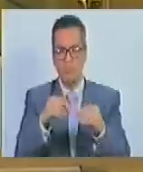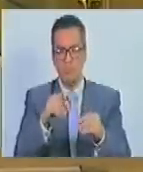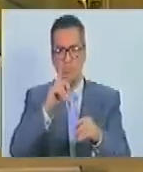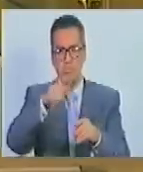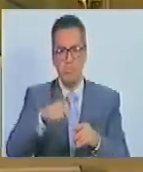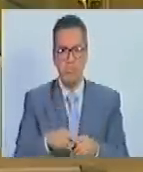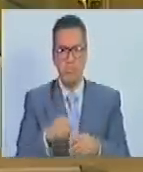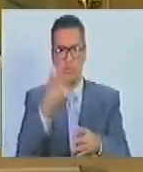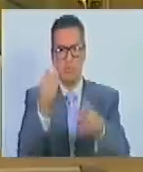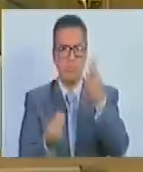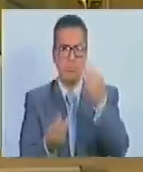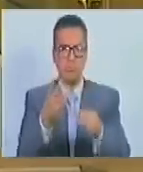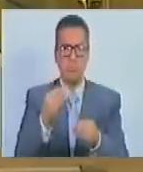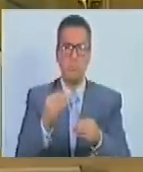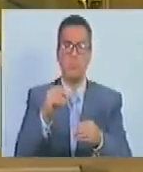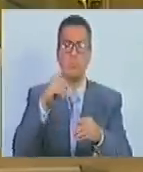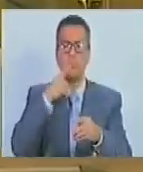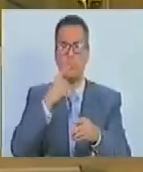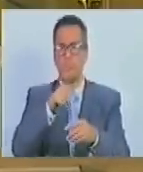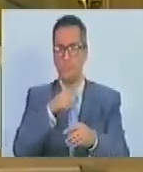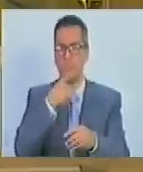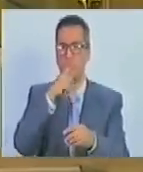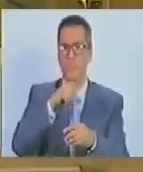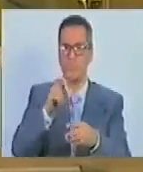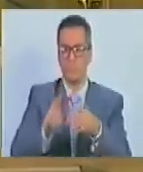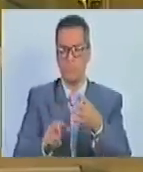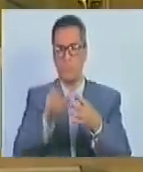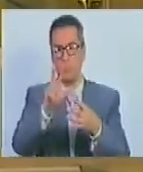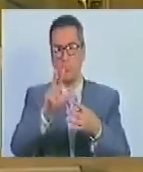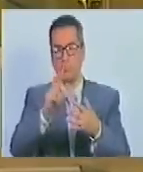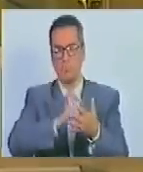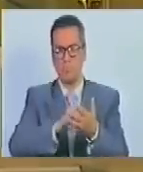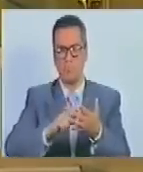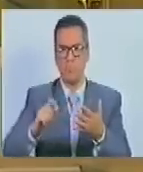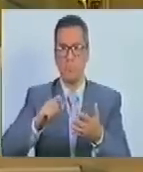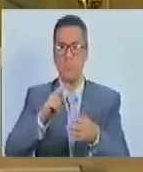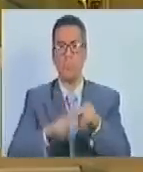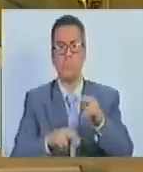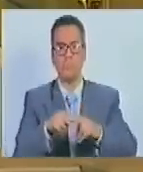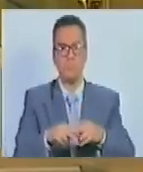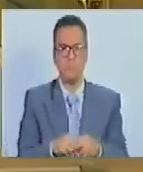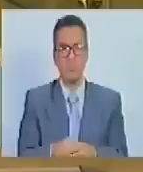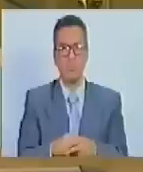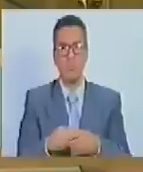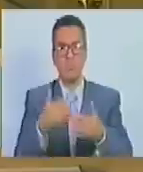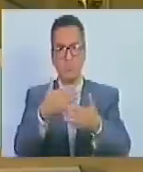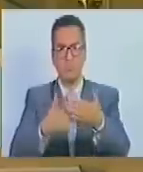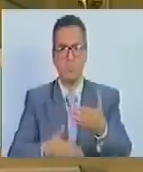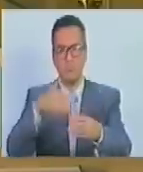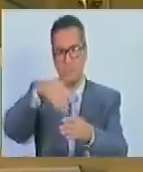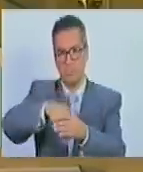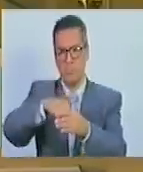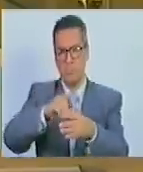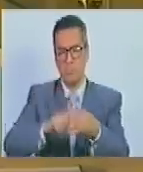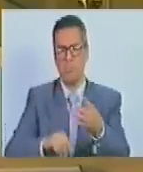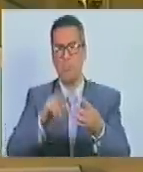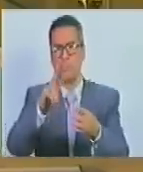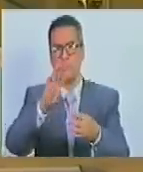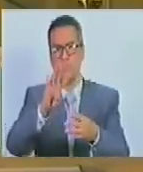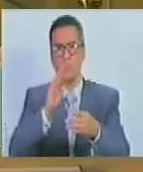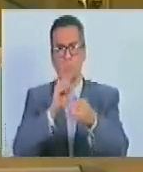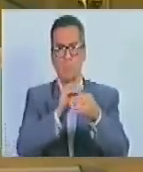así como los temas o objetos de consulta. Tres, elaborar y custodiar el material electoral. Cuatro,